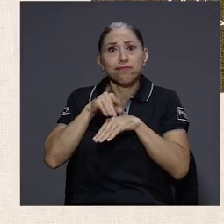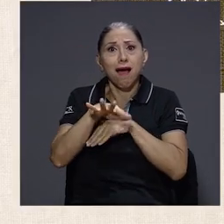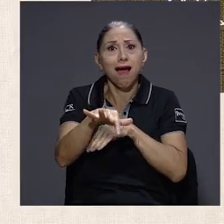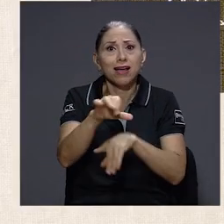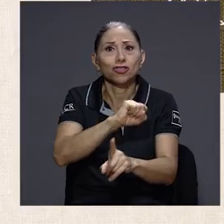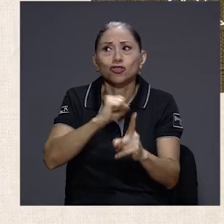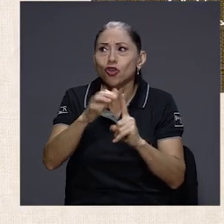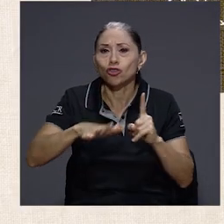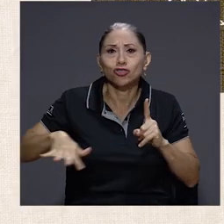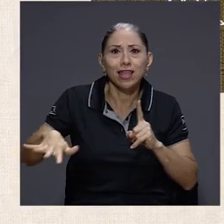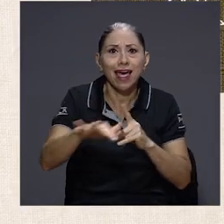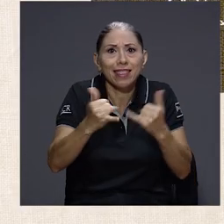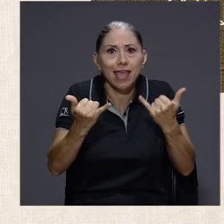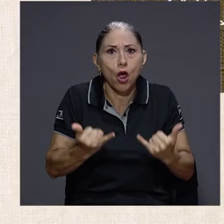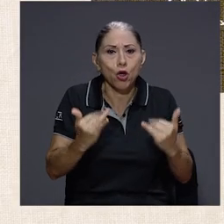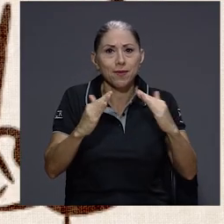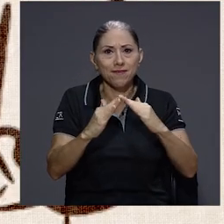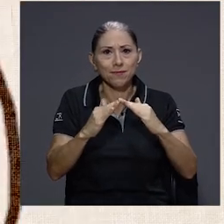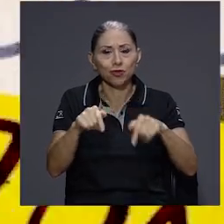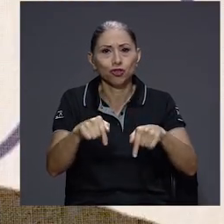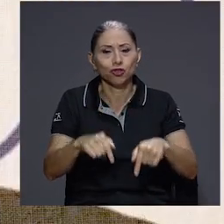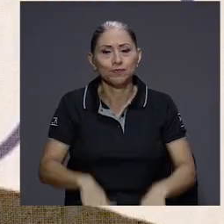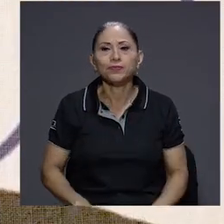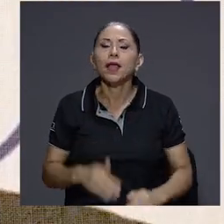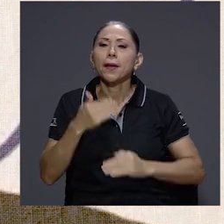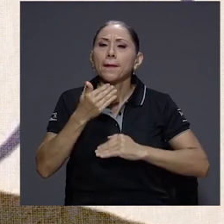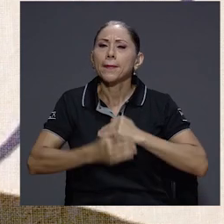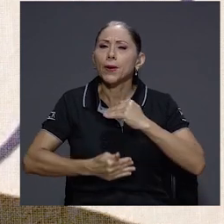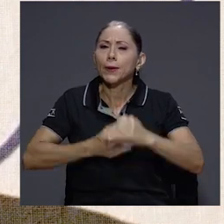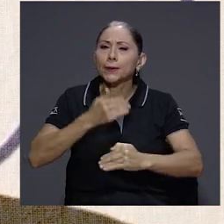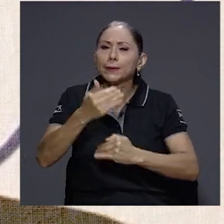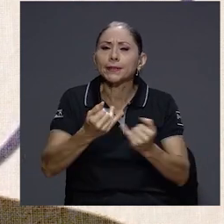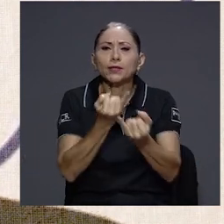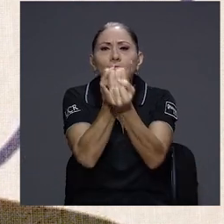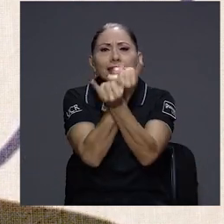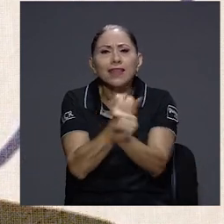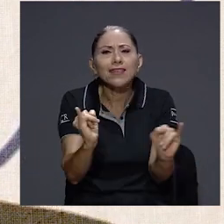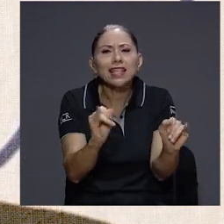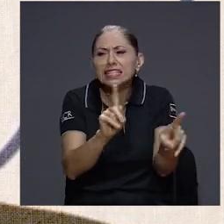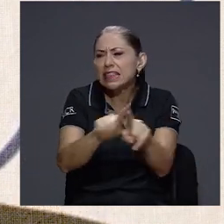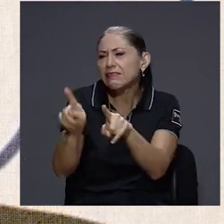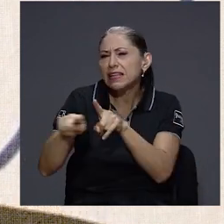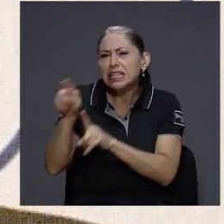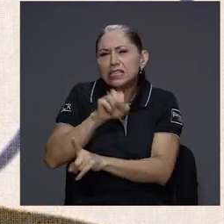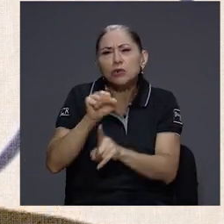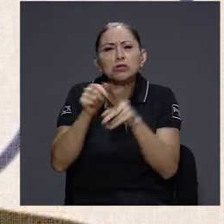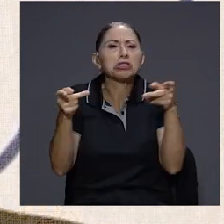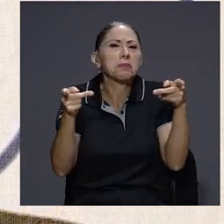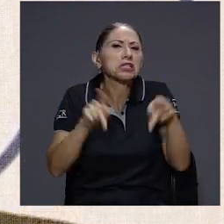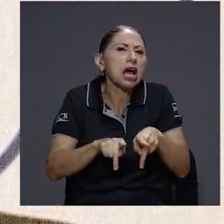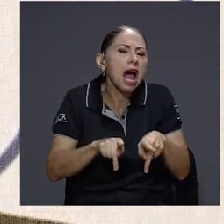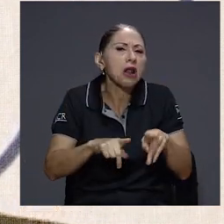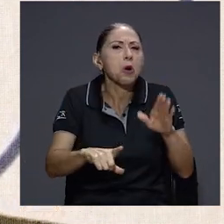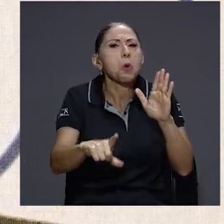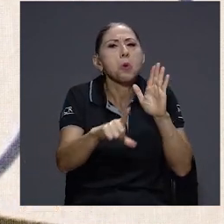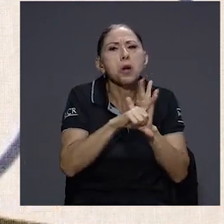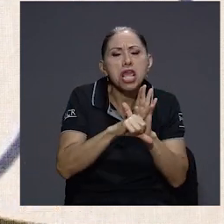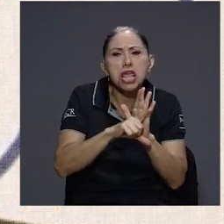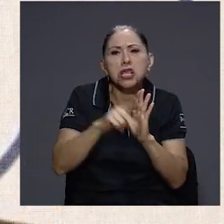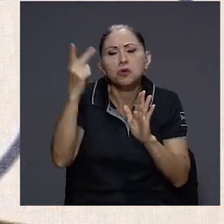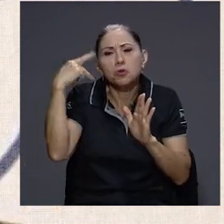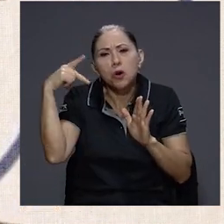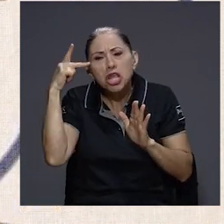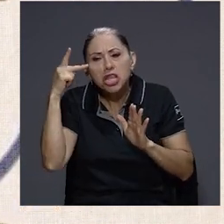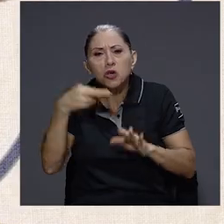sociedad en la que hoy vivimos. El proceso de independencia en todos sus bemoles y detalles jurídicos, políticos,